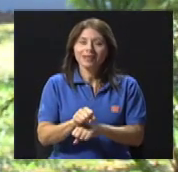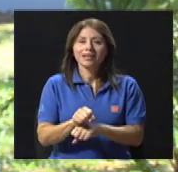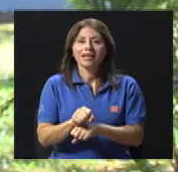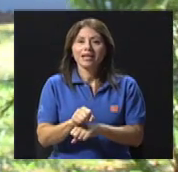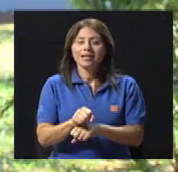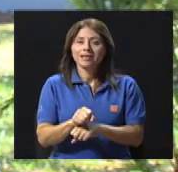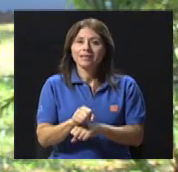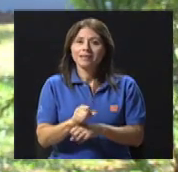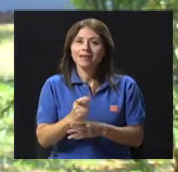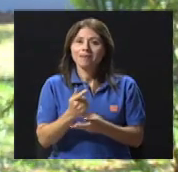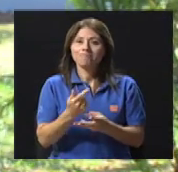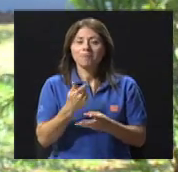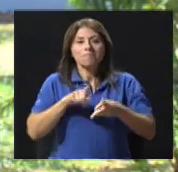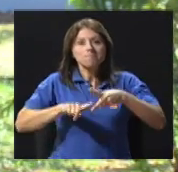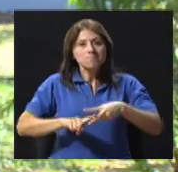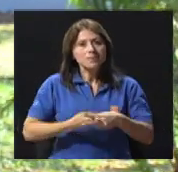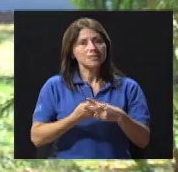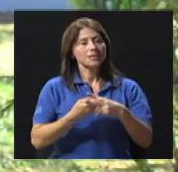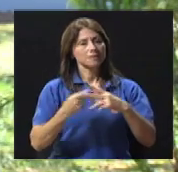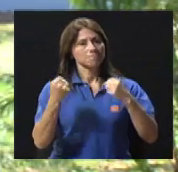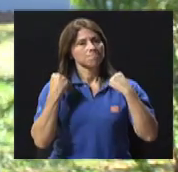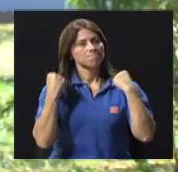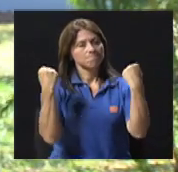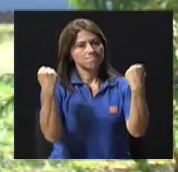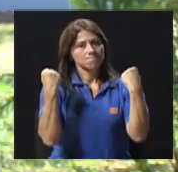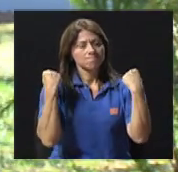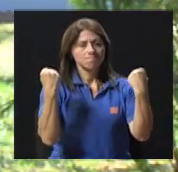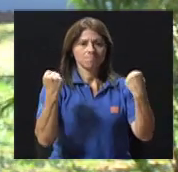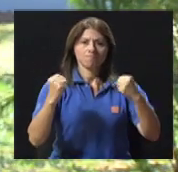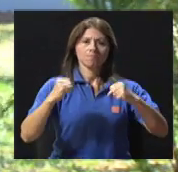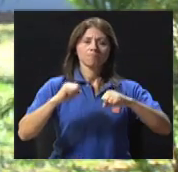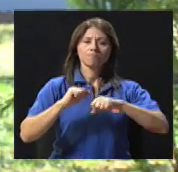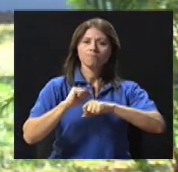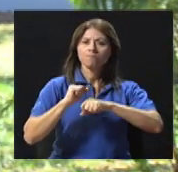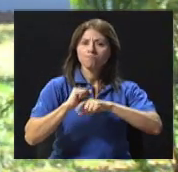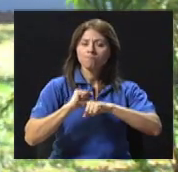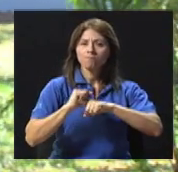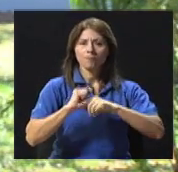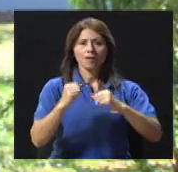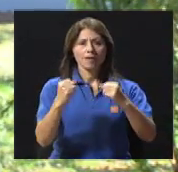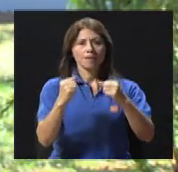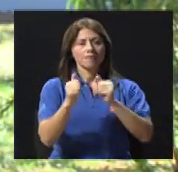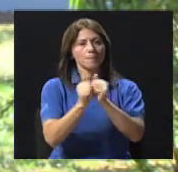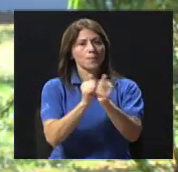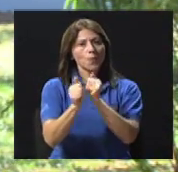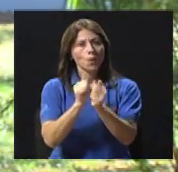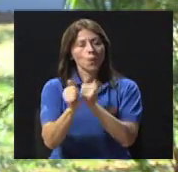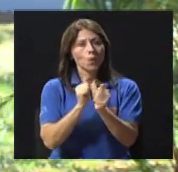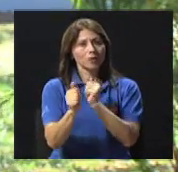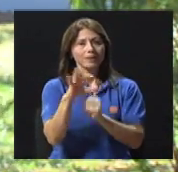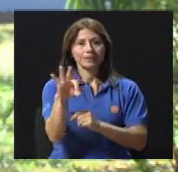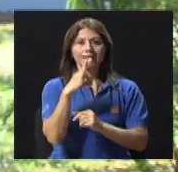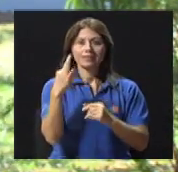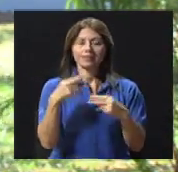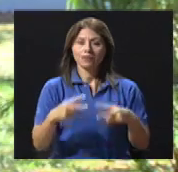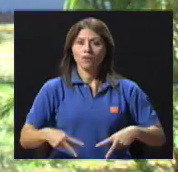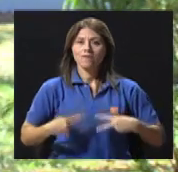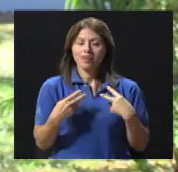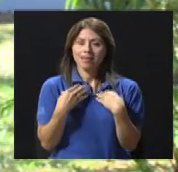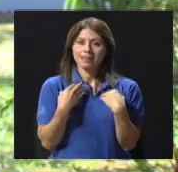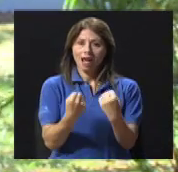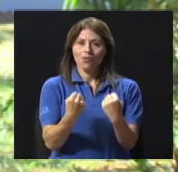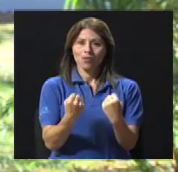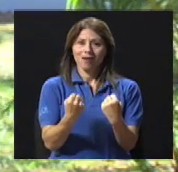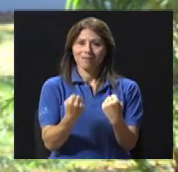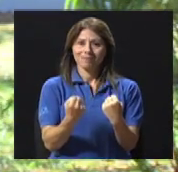meterse a ejercicios, a deportes, a tener una vida, un estilo de vida más saludable, que es a lo que le